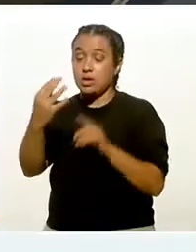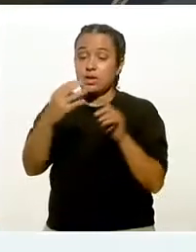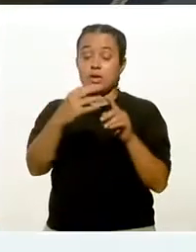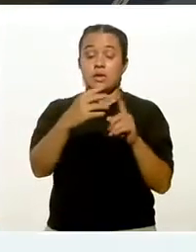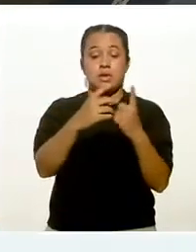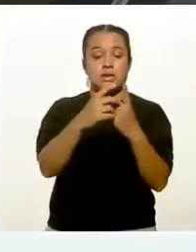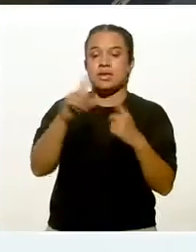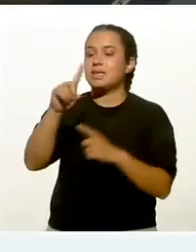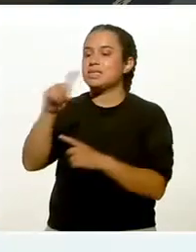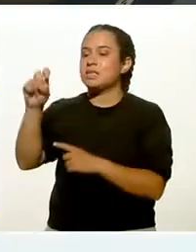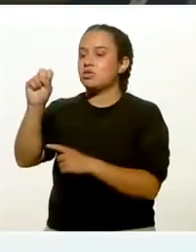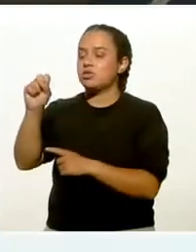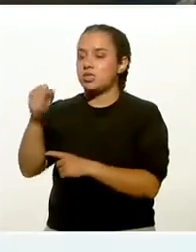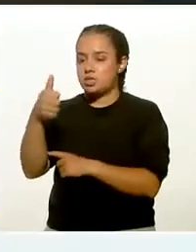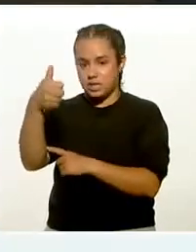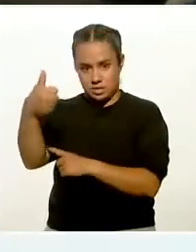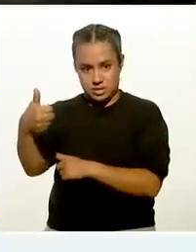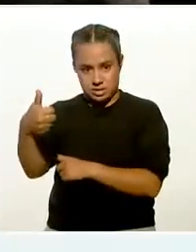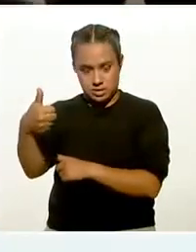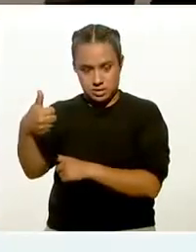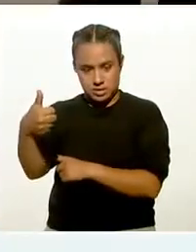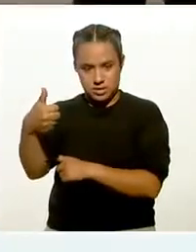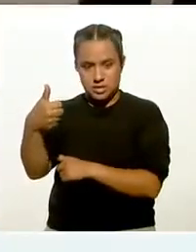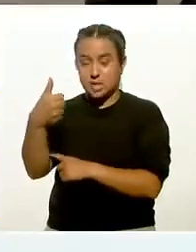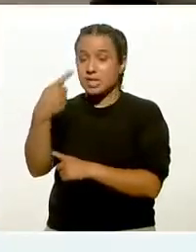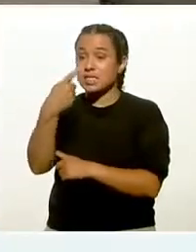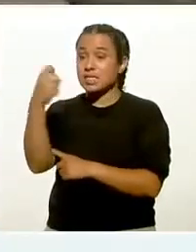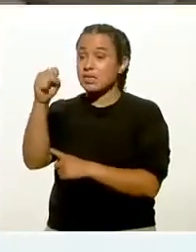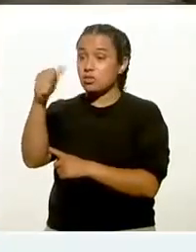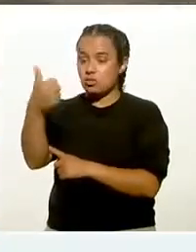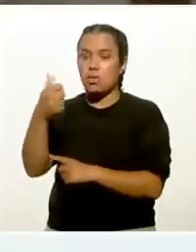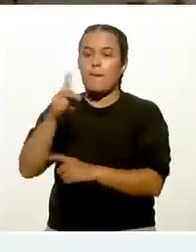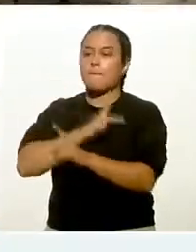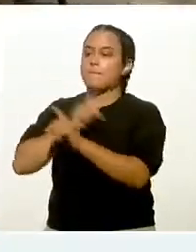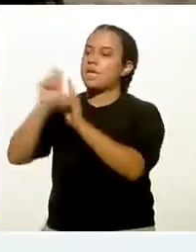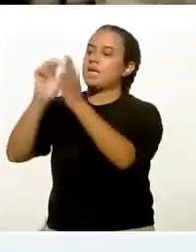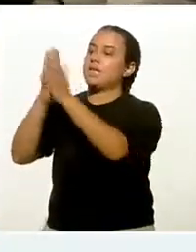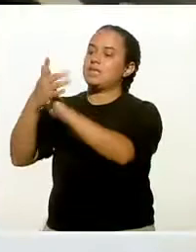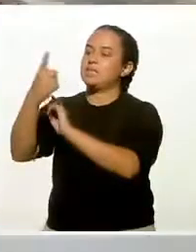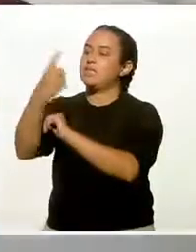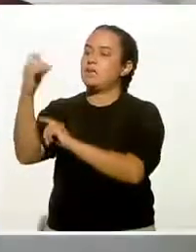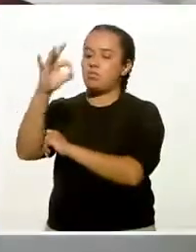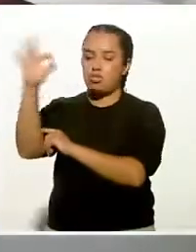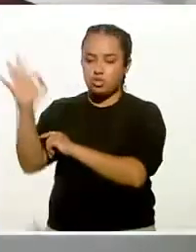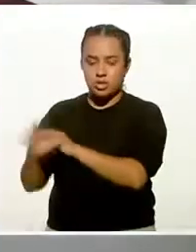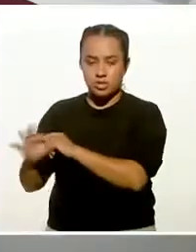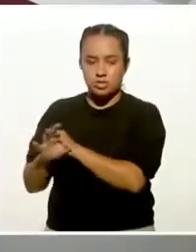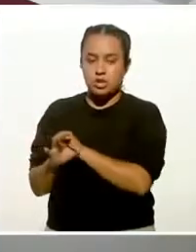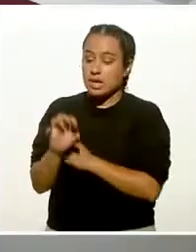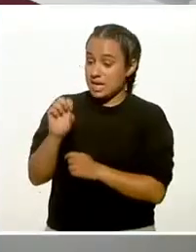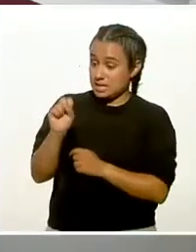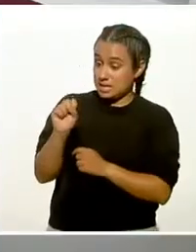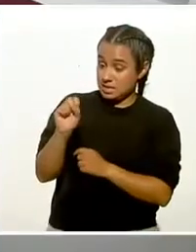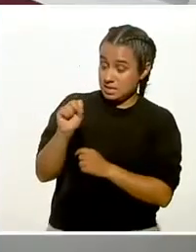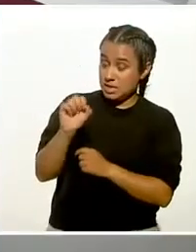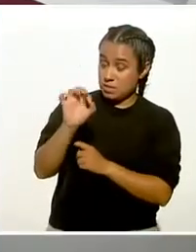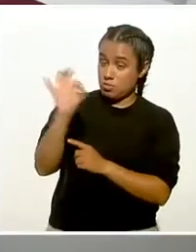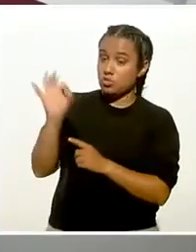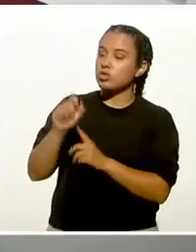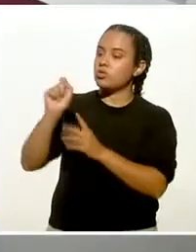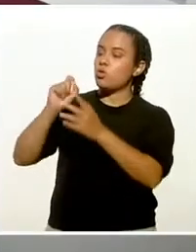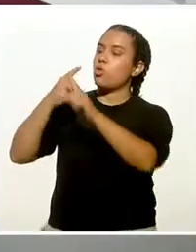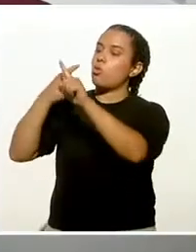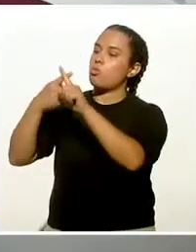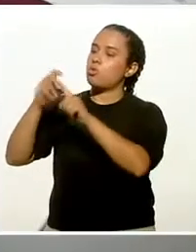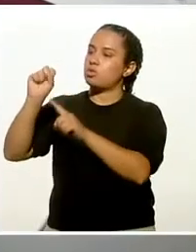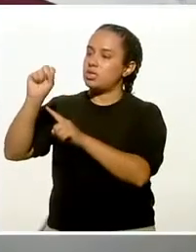166. Así Ok, 166 es mi 100%. ¿Cuál es mi 60? Lo multiplico por 60 y